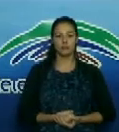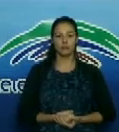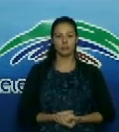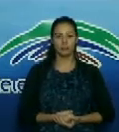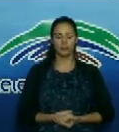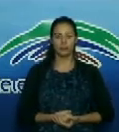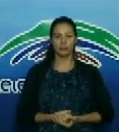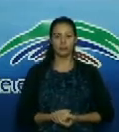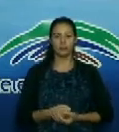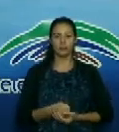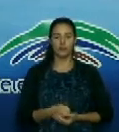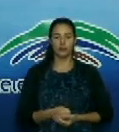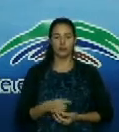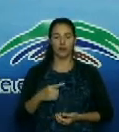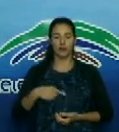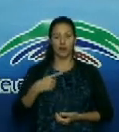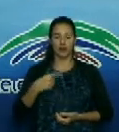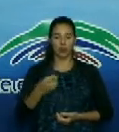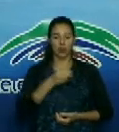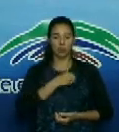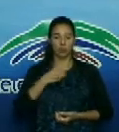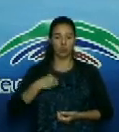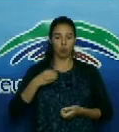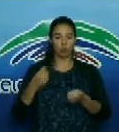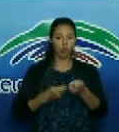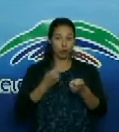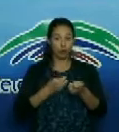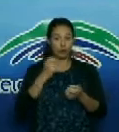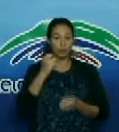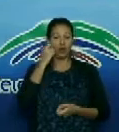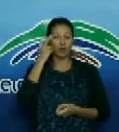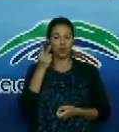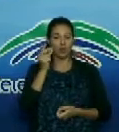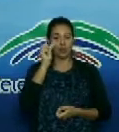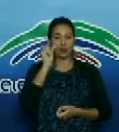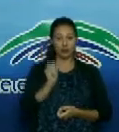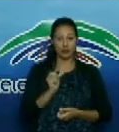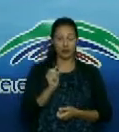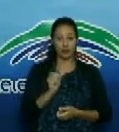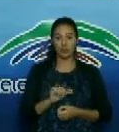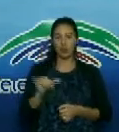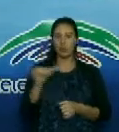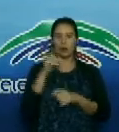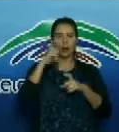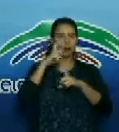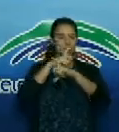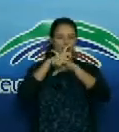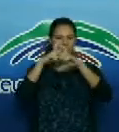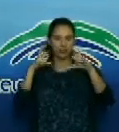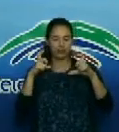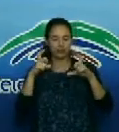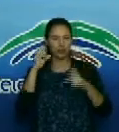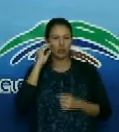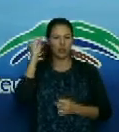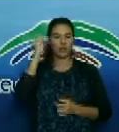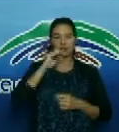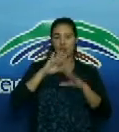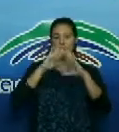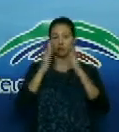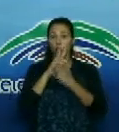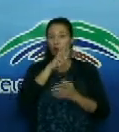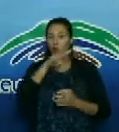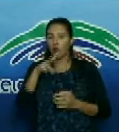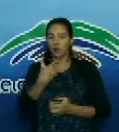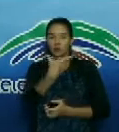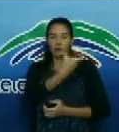médicos luchan por salvar vidas desde los hospitales a la par de científicos que ponen todo su empeño y conocimiento en la búsqueda de